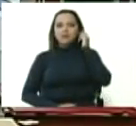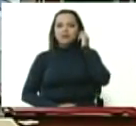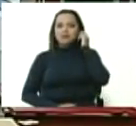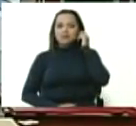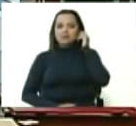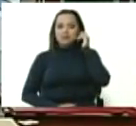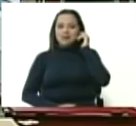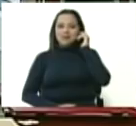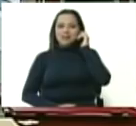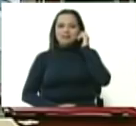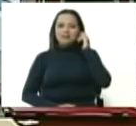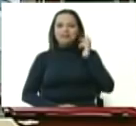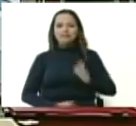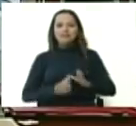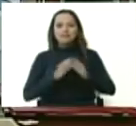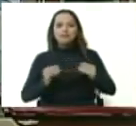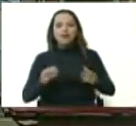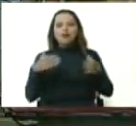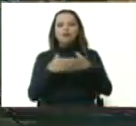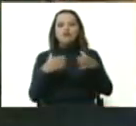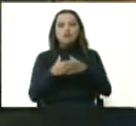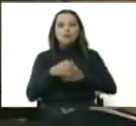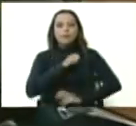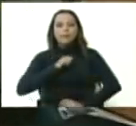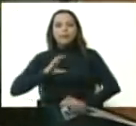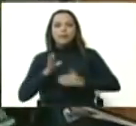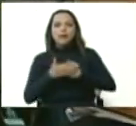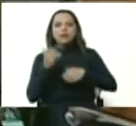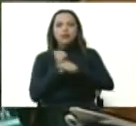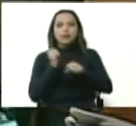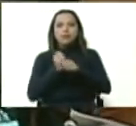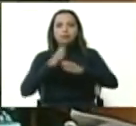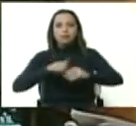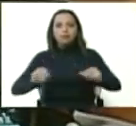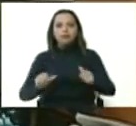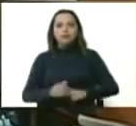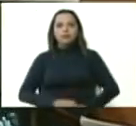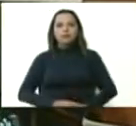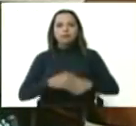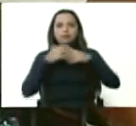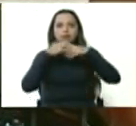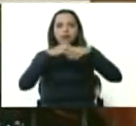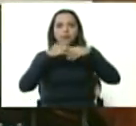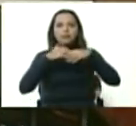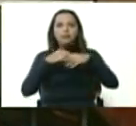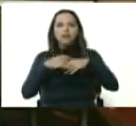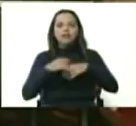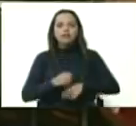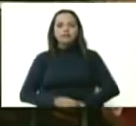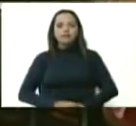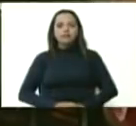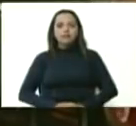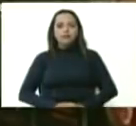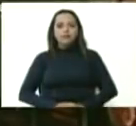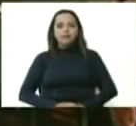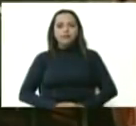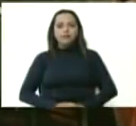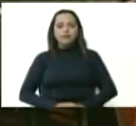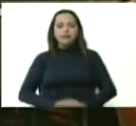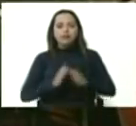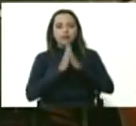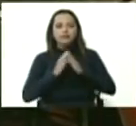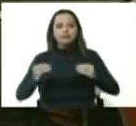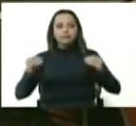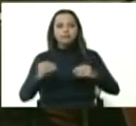privados productores agrícolas empresarios de la agroindustria a todos